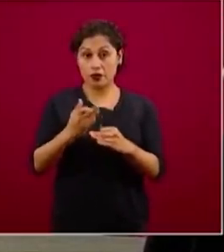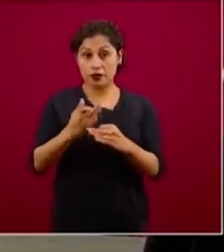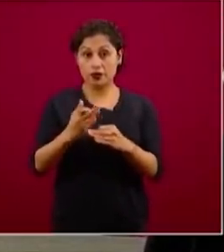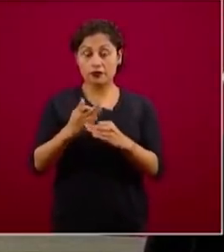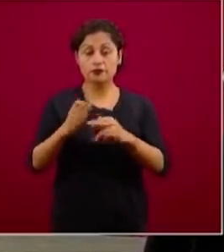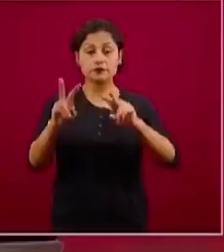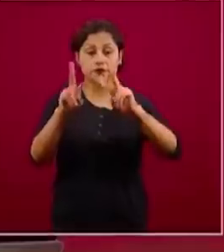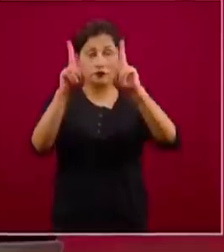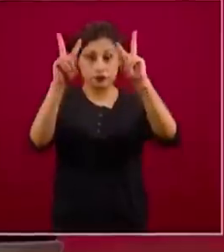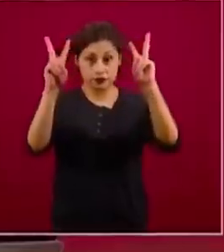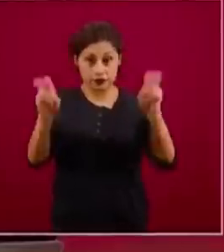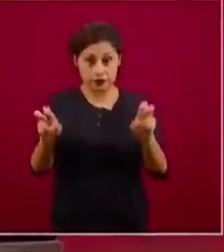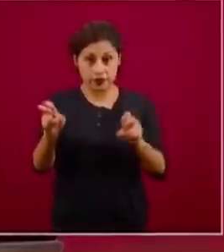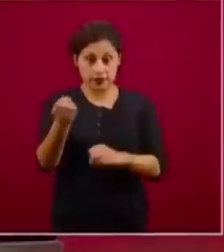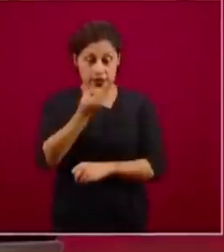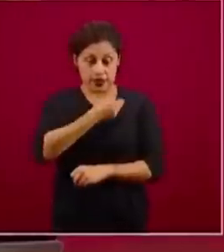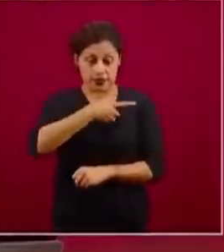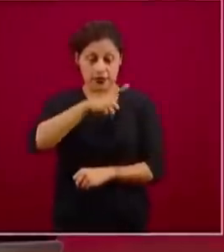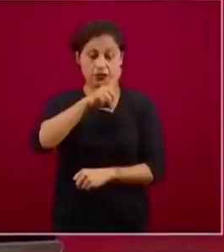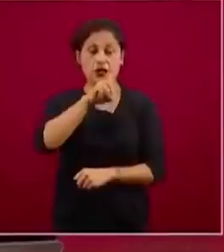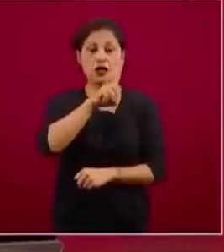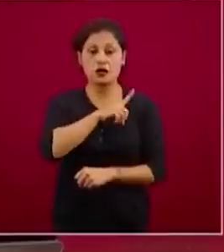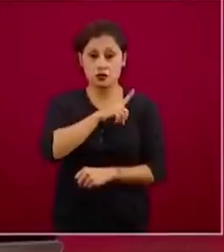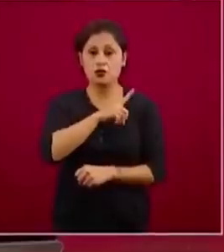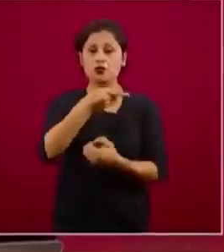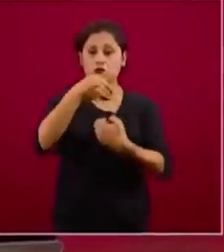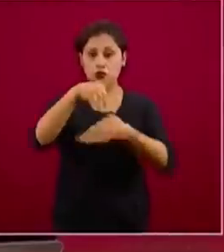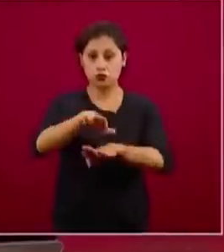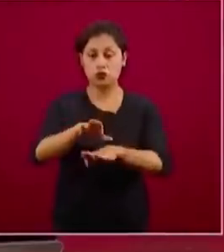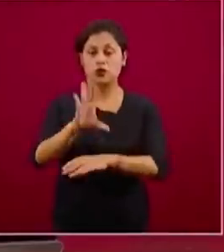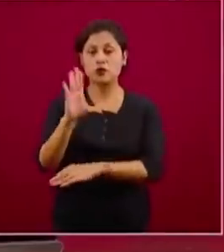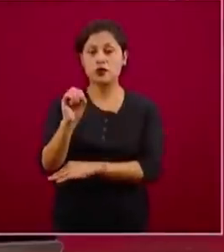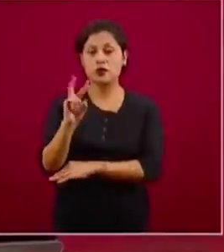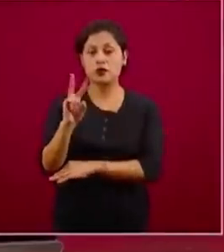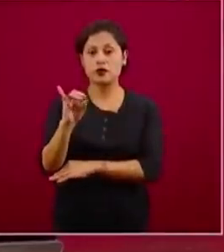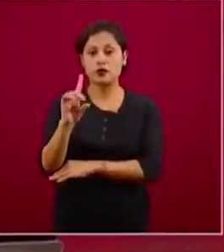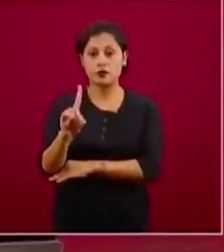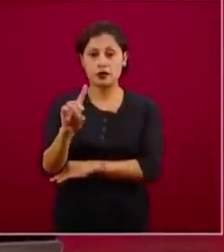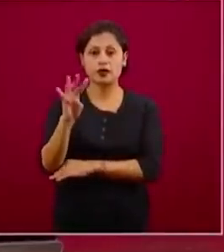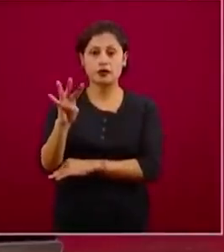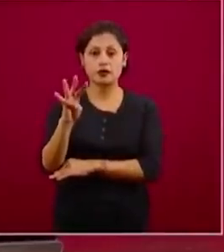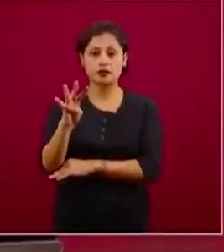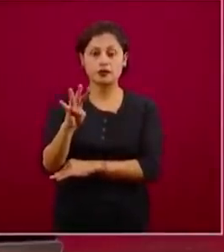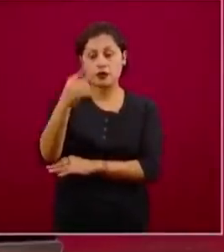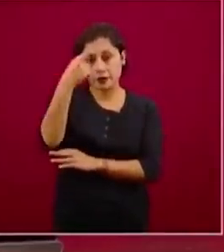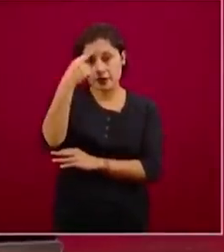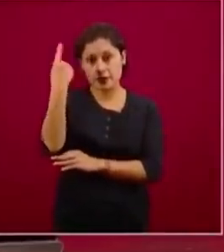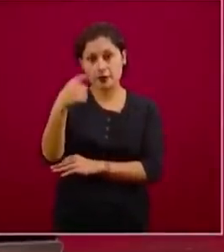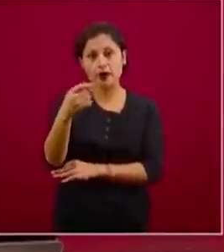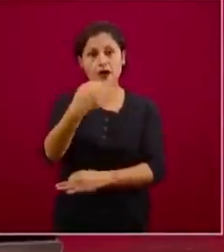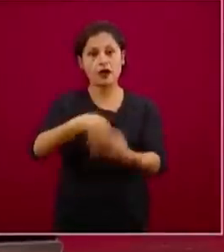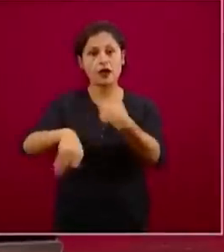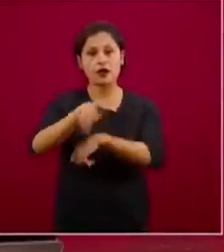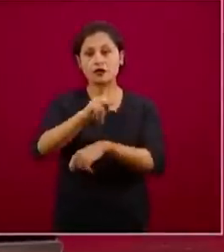salud relacionada con COVID para esta comunidad que venimos aquí todas las tardes a las siete de la noche.